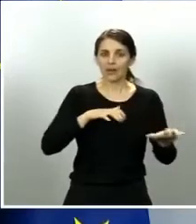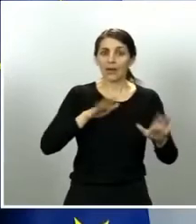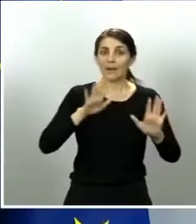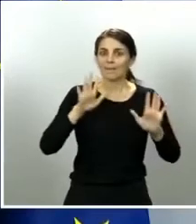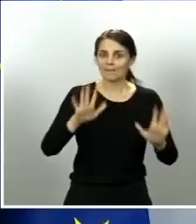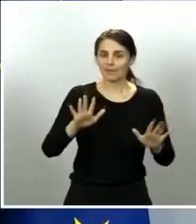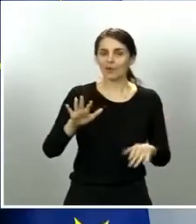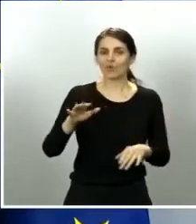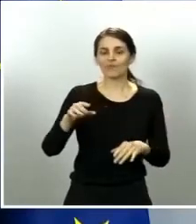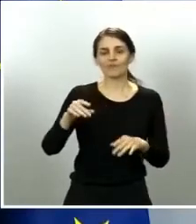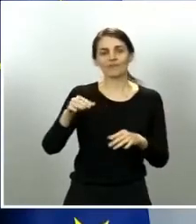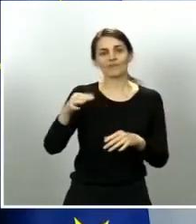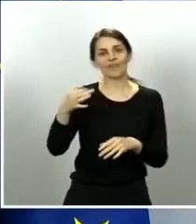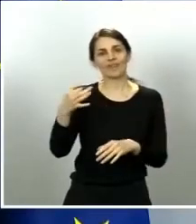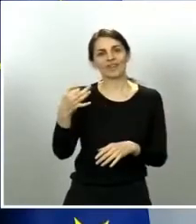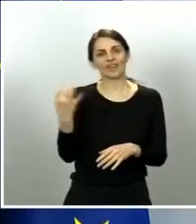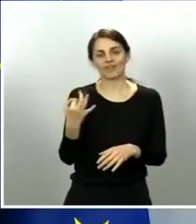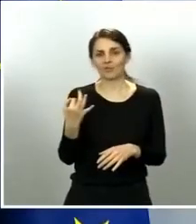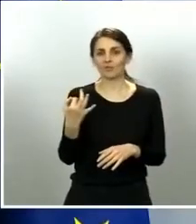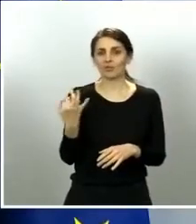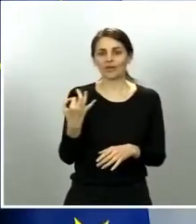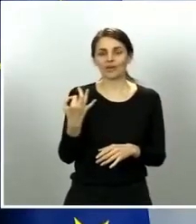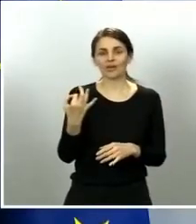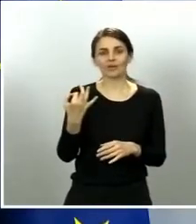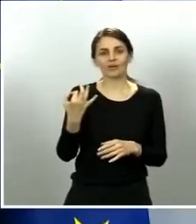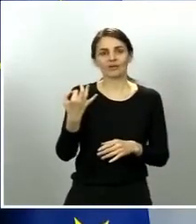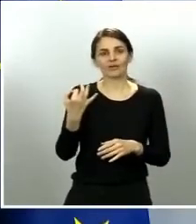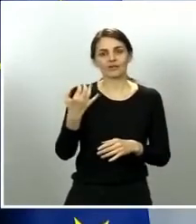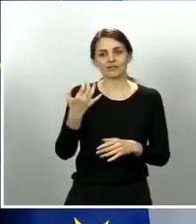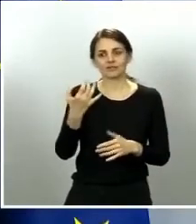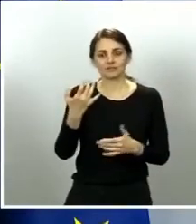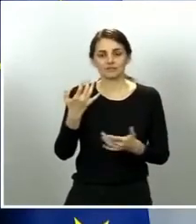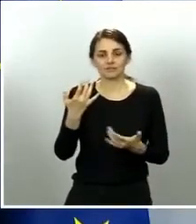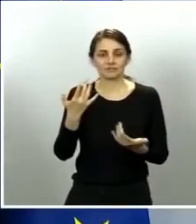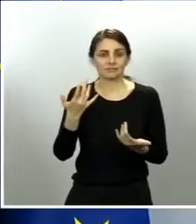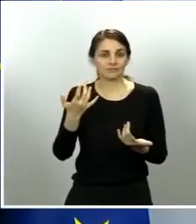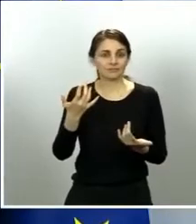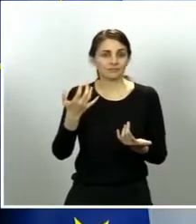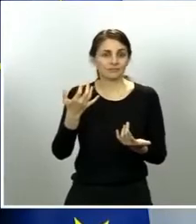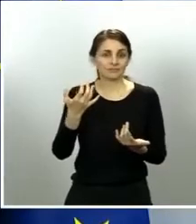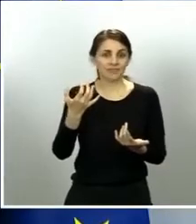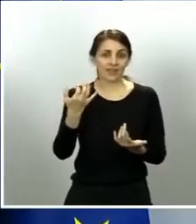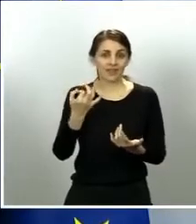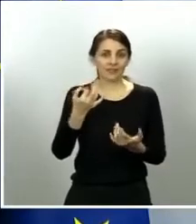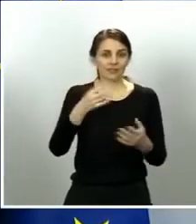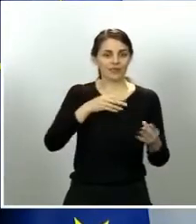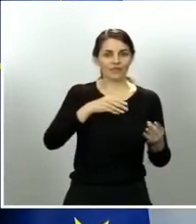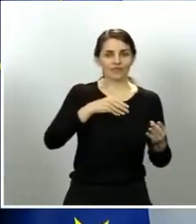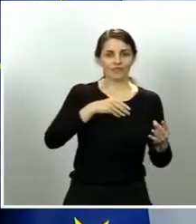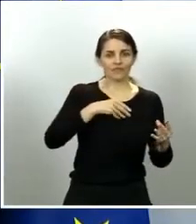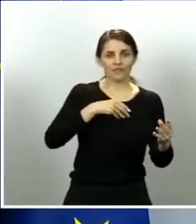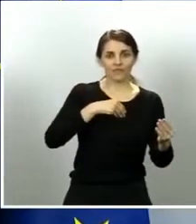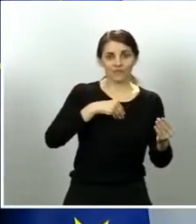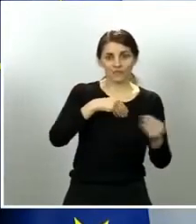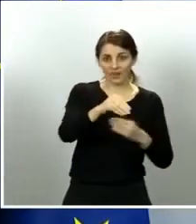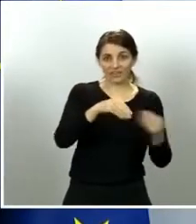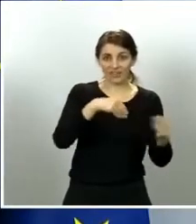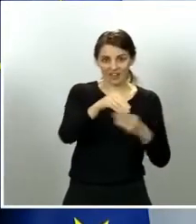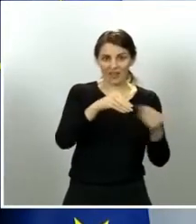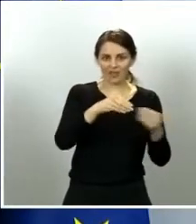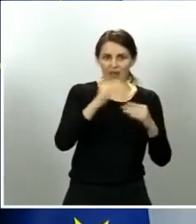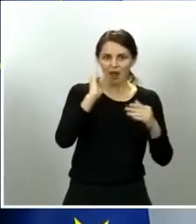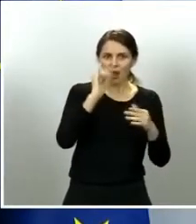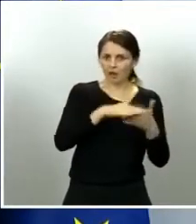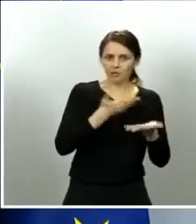también de, en los casos de entidad suficiente y, vuelvo a decir, atentatorios de la salud pública de todos nosotros,